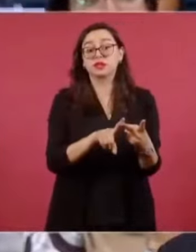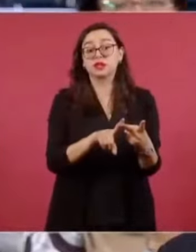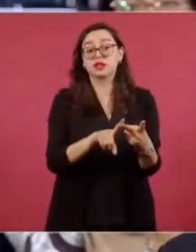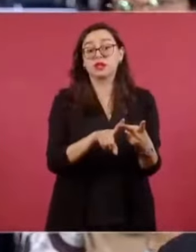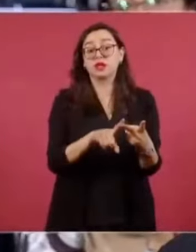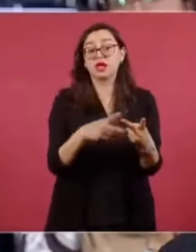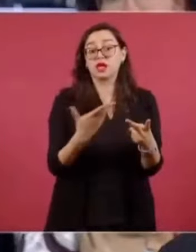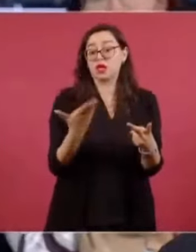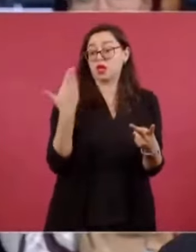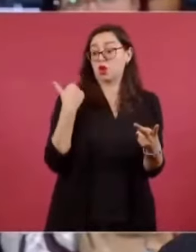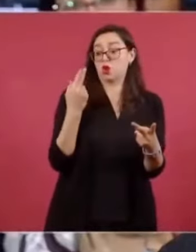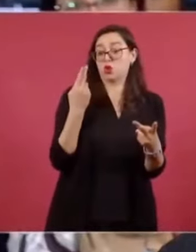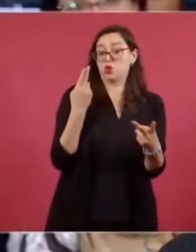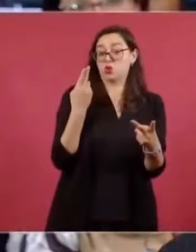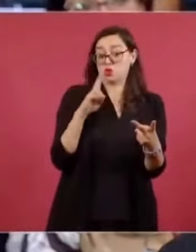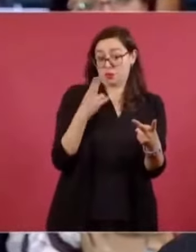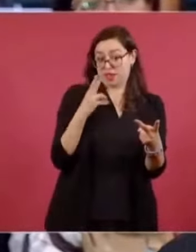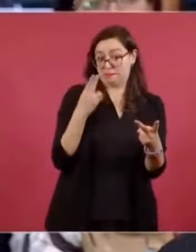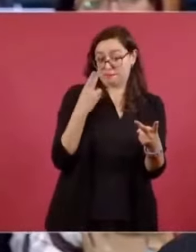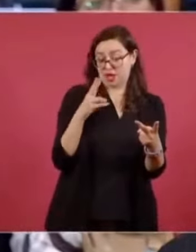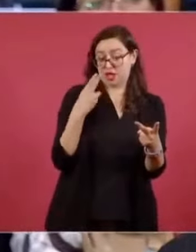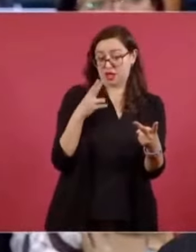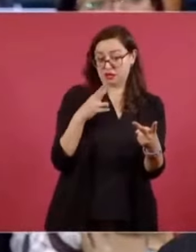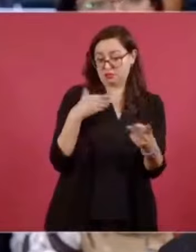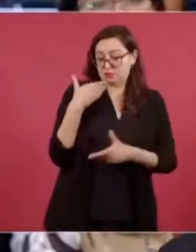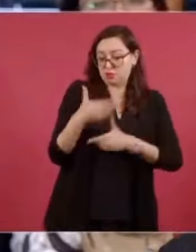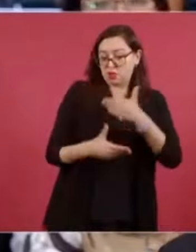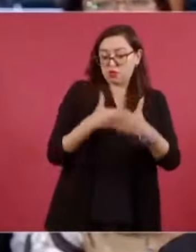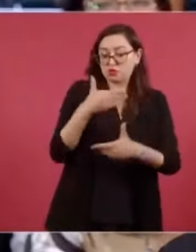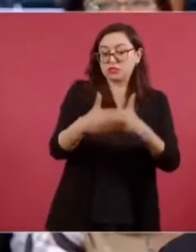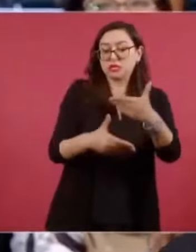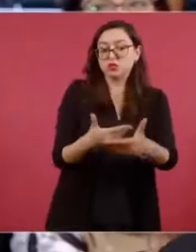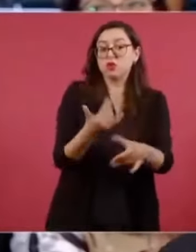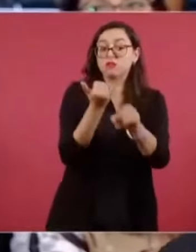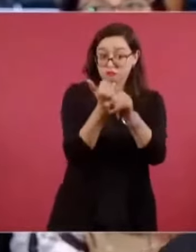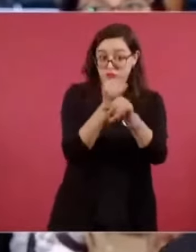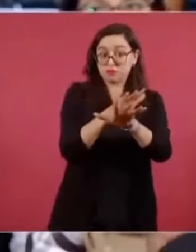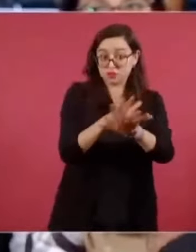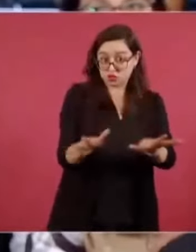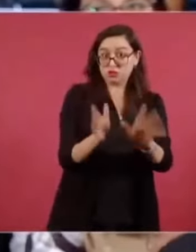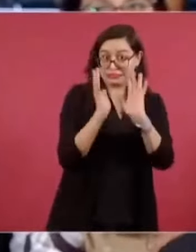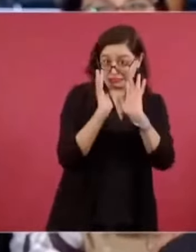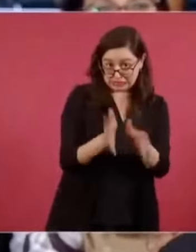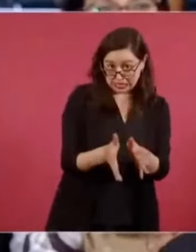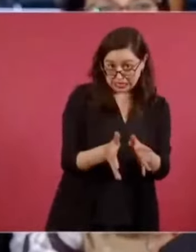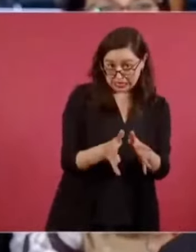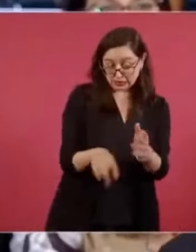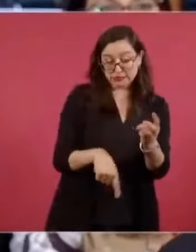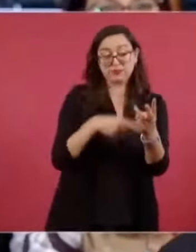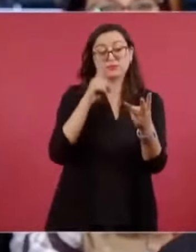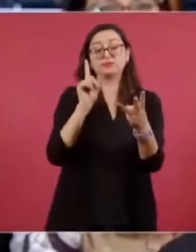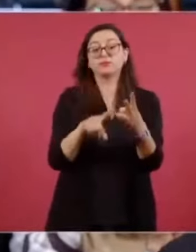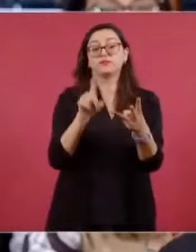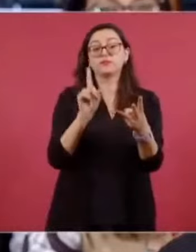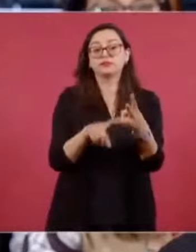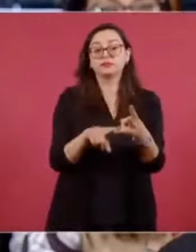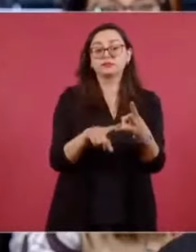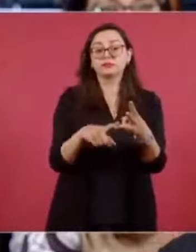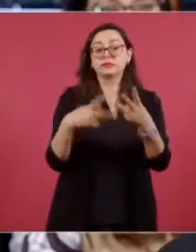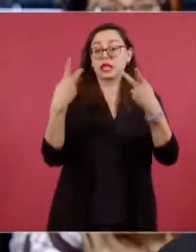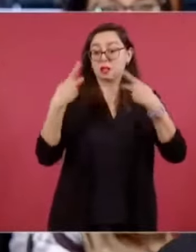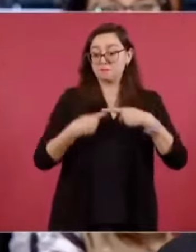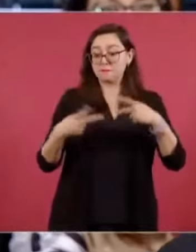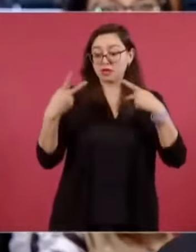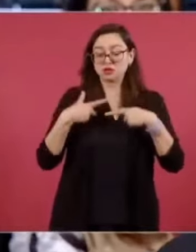el mes de noviembre del 2023? ¿Y cuántas personas específicamente están no localizadas